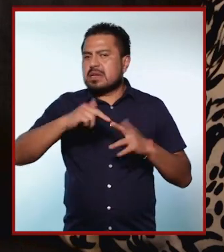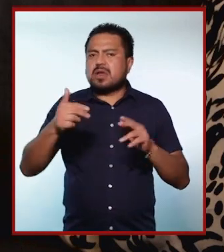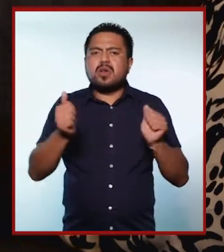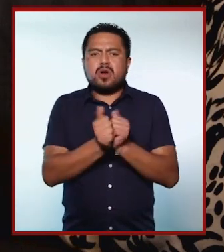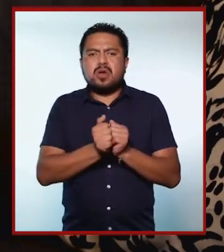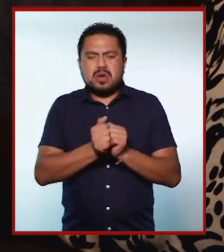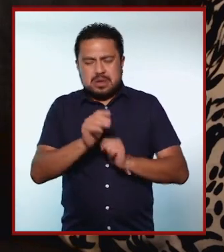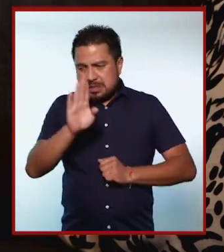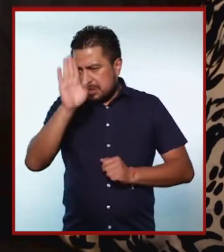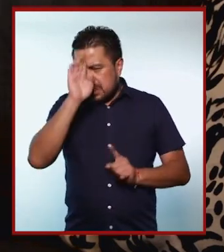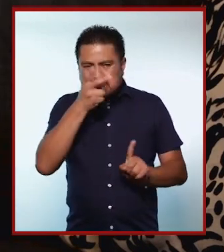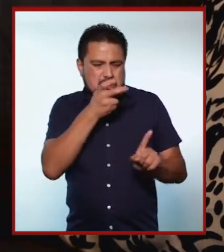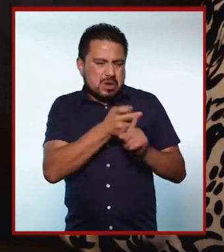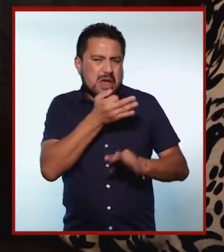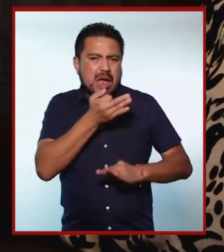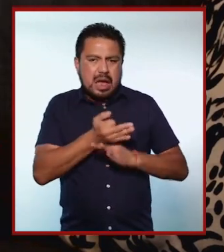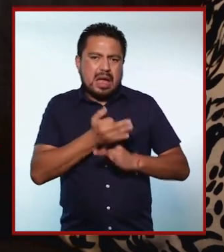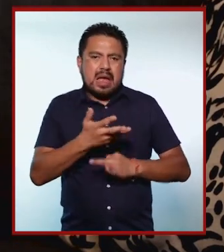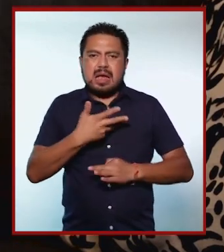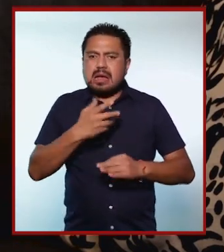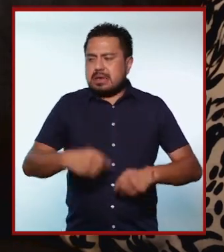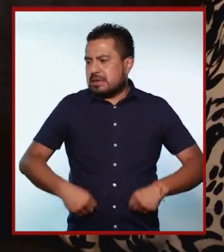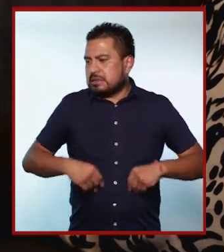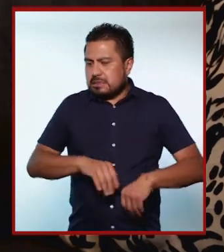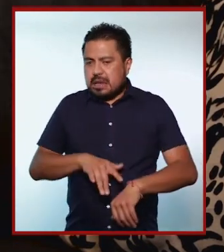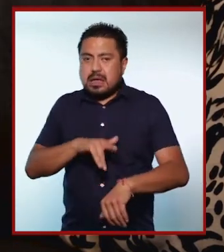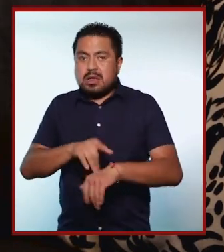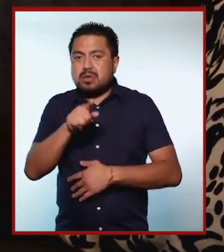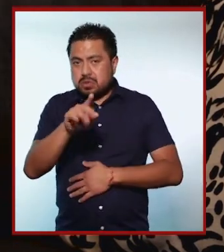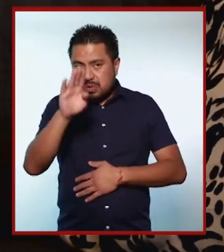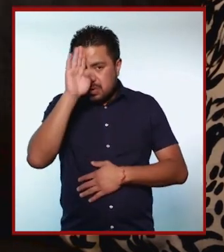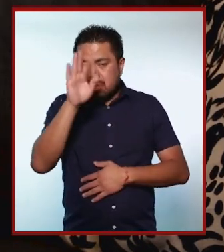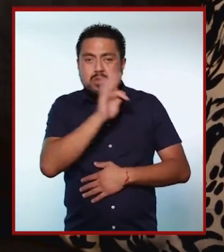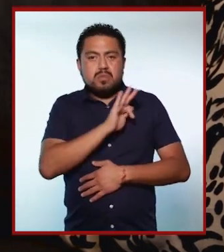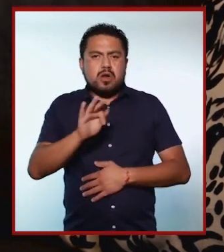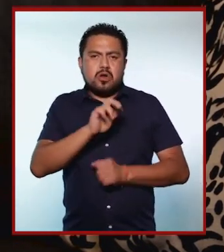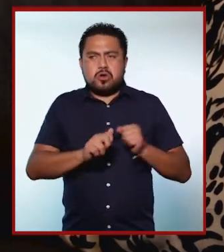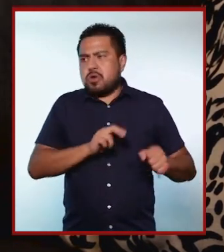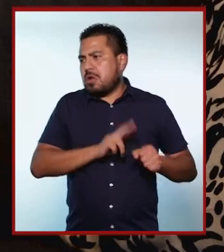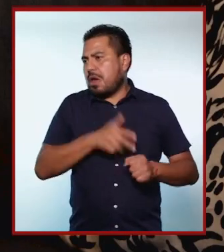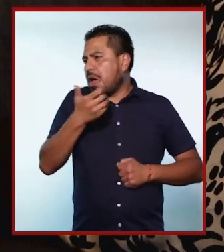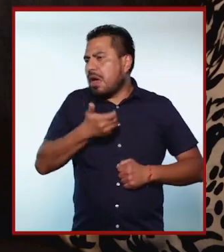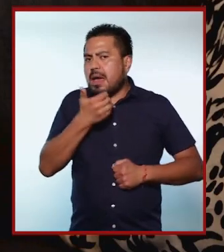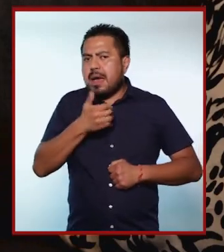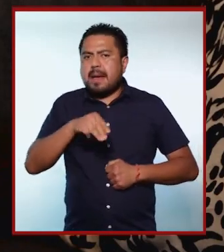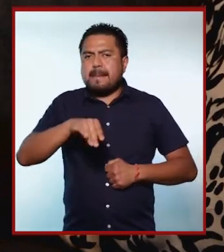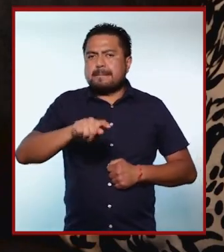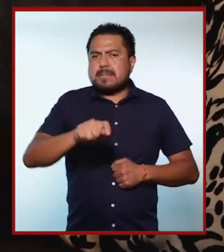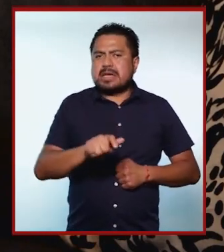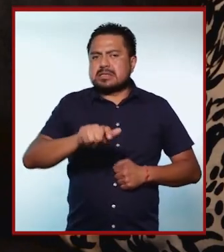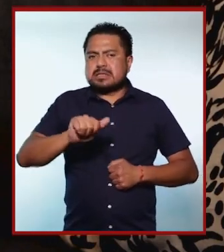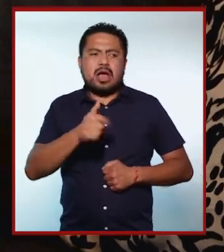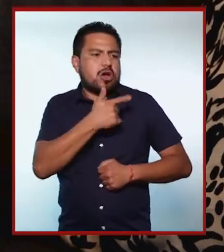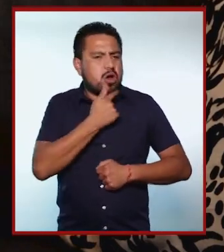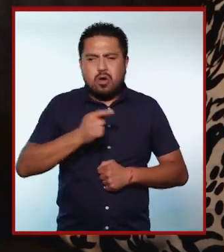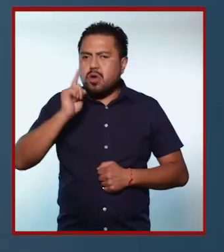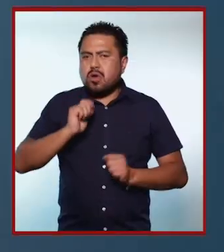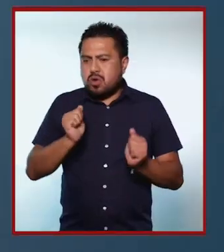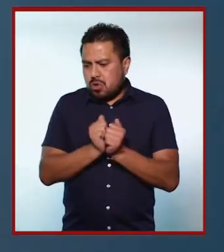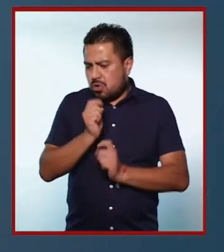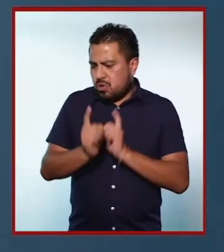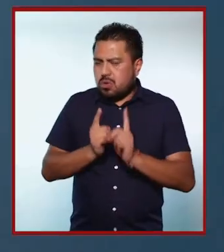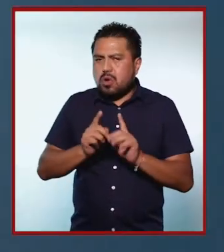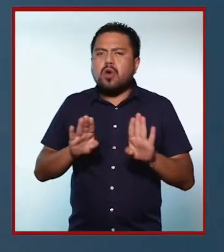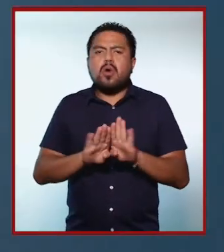y en relación a esta reflexión que tuviste y sobre esta vivencia, ¿consideras que se puede normalizar la práctica mixta hombres y